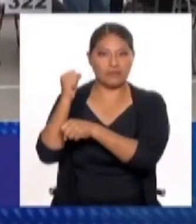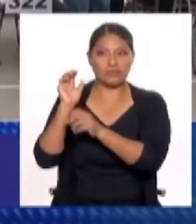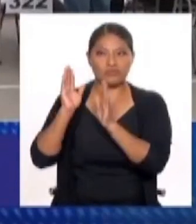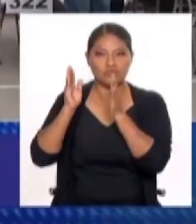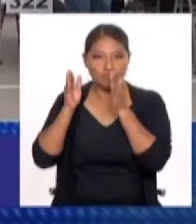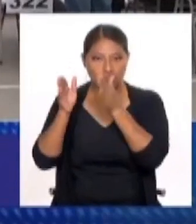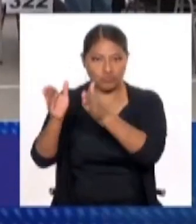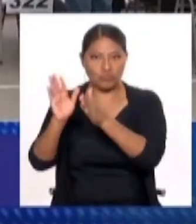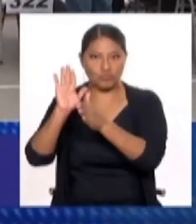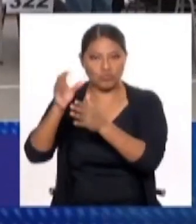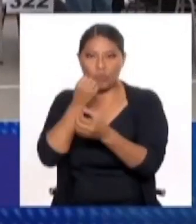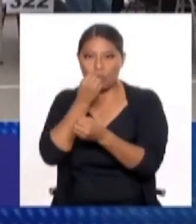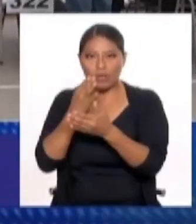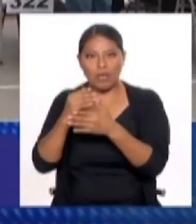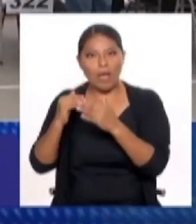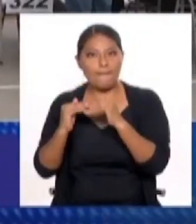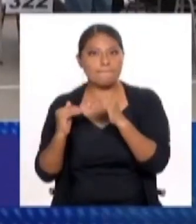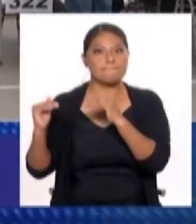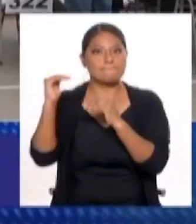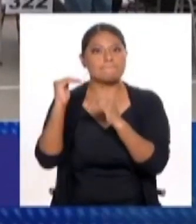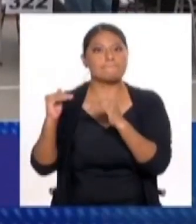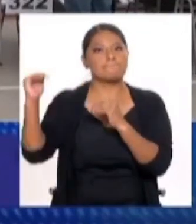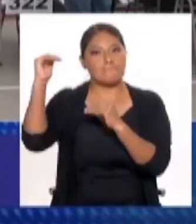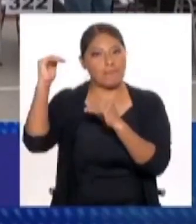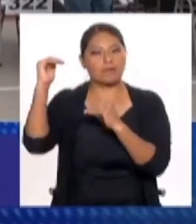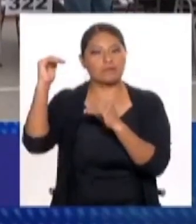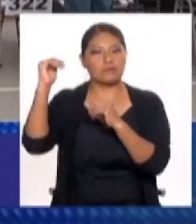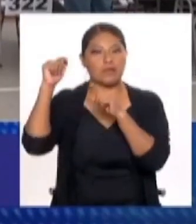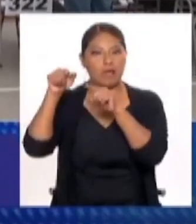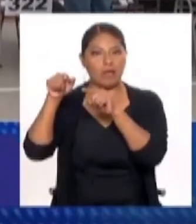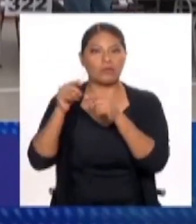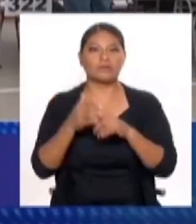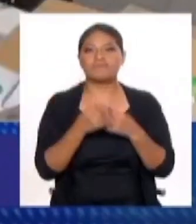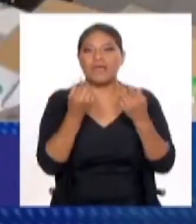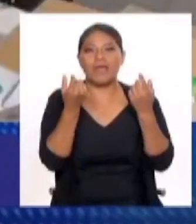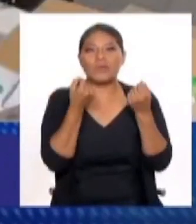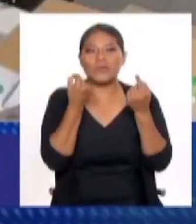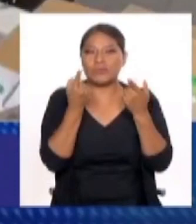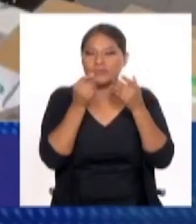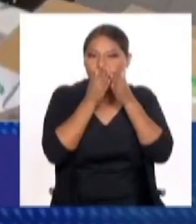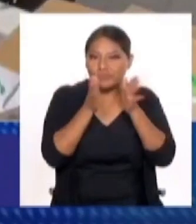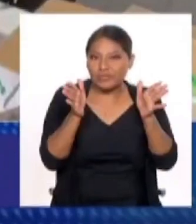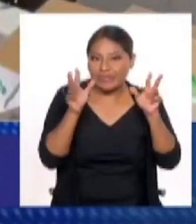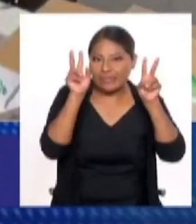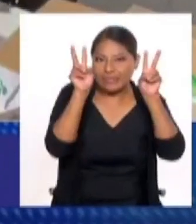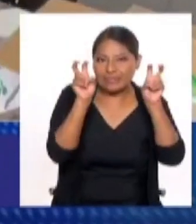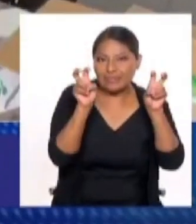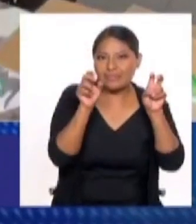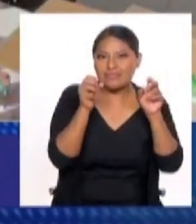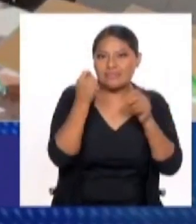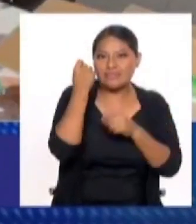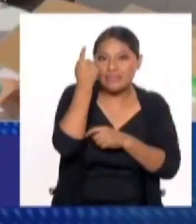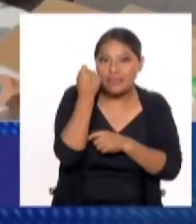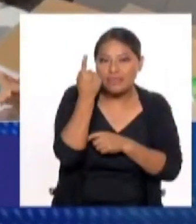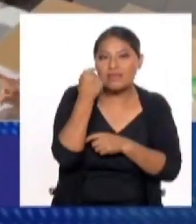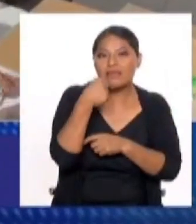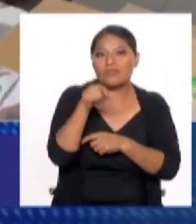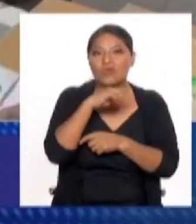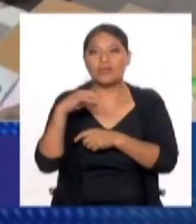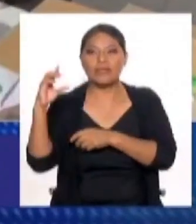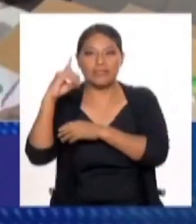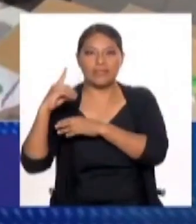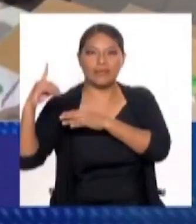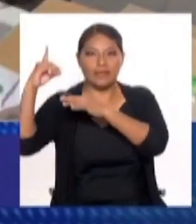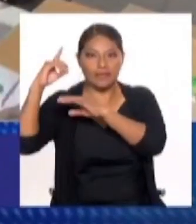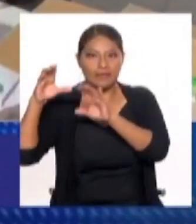como mayorías, y que se entiende, para pasar a entenderse como mayorías una vez que la extrema derecha siempre